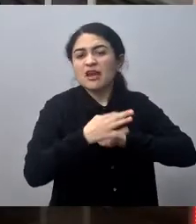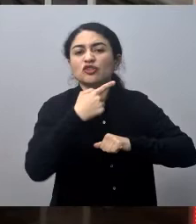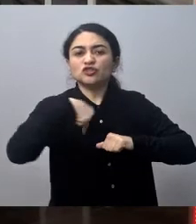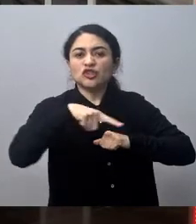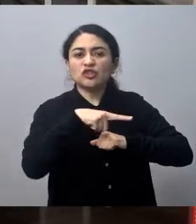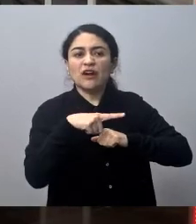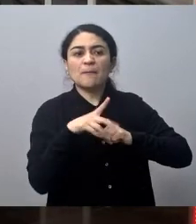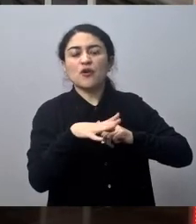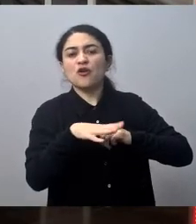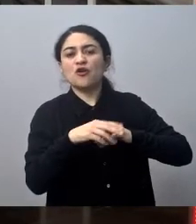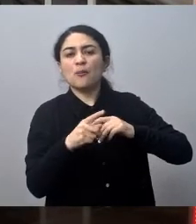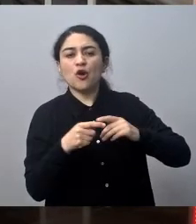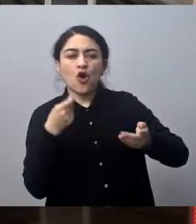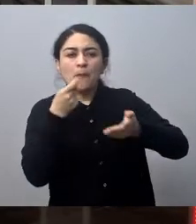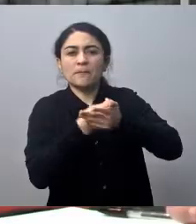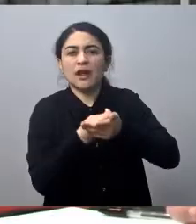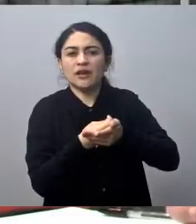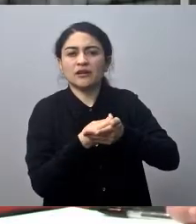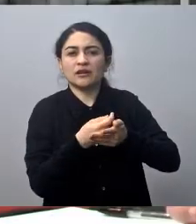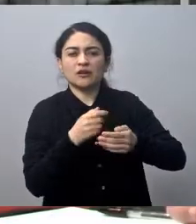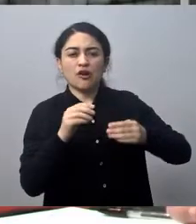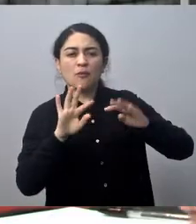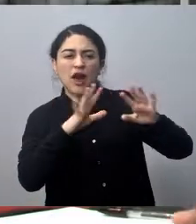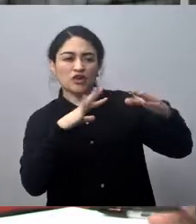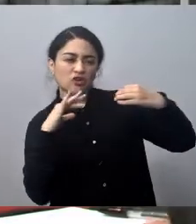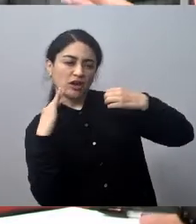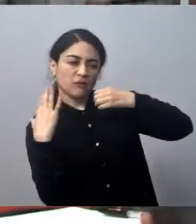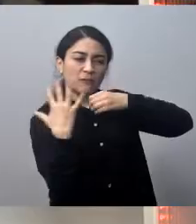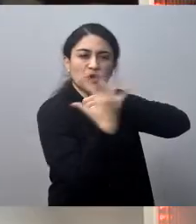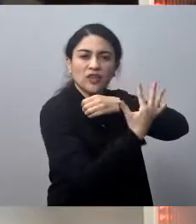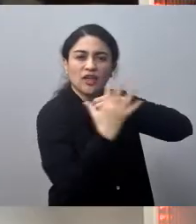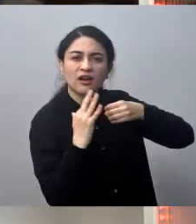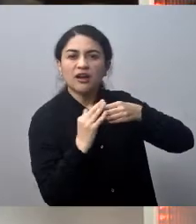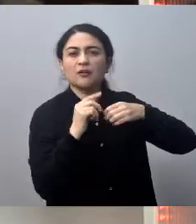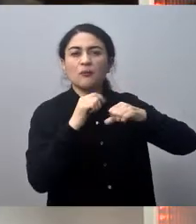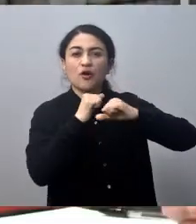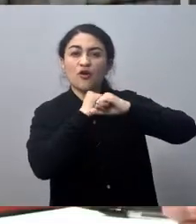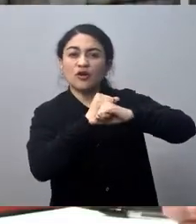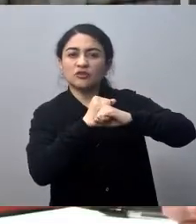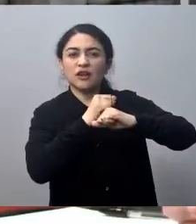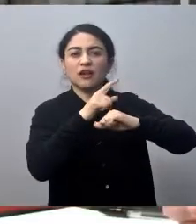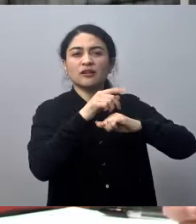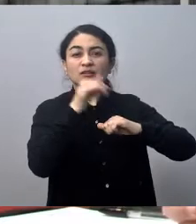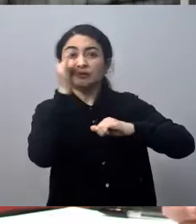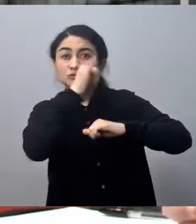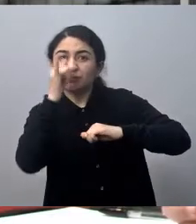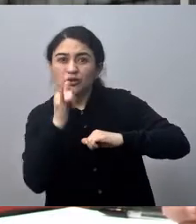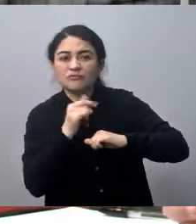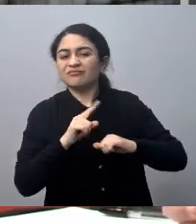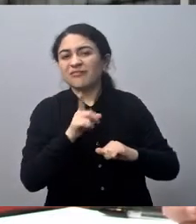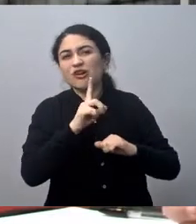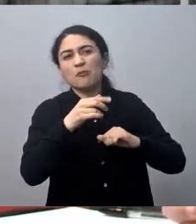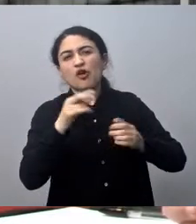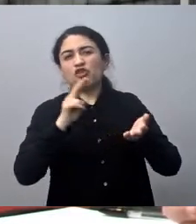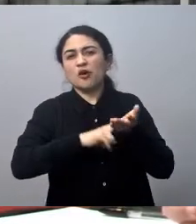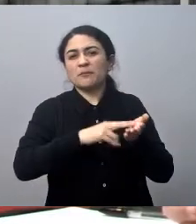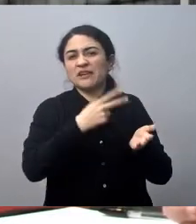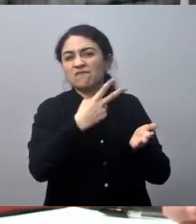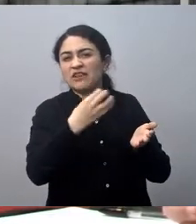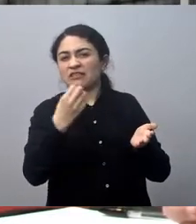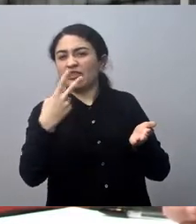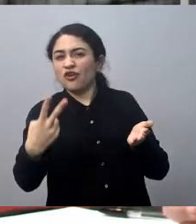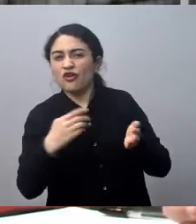que se va a colocar en el 2022, 2025. Esto tiene que ser claro. ahora, ahora. Y por lo mismo, lo que nosotros estamos planteando,